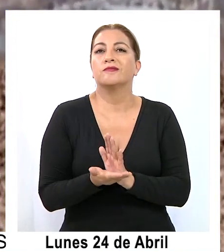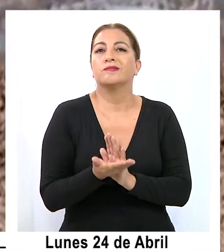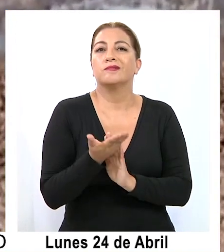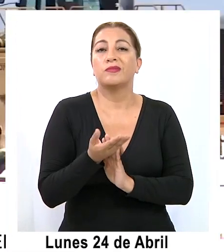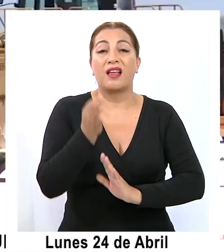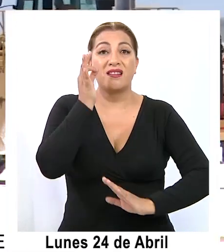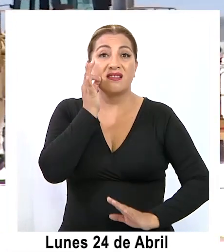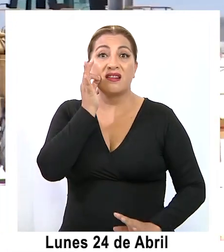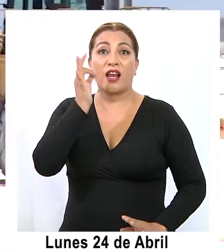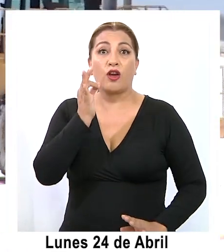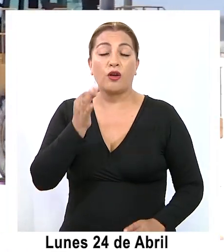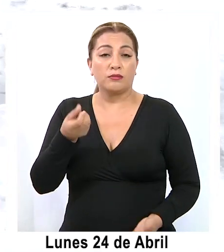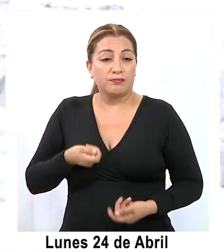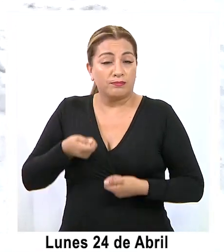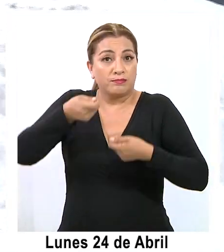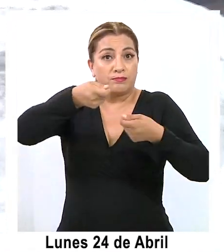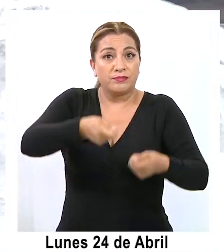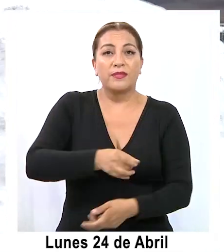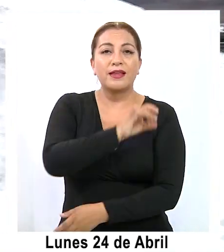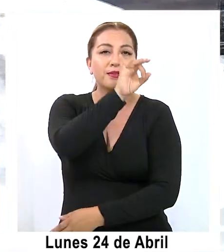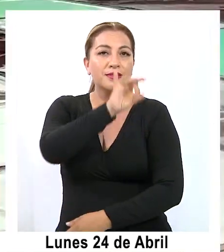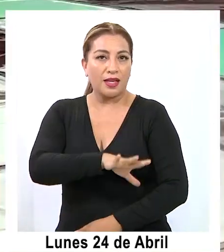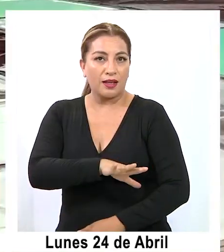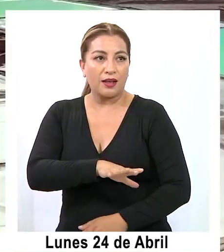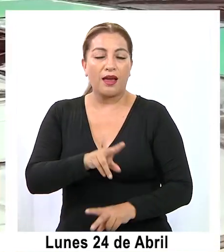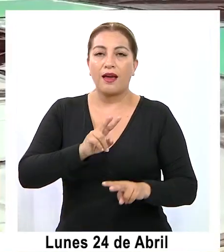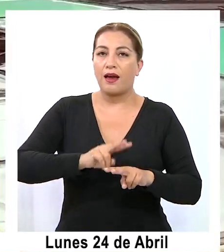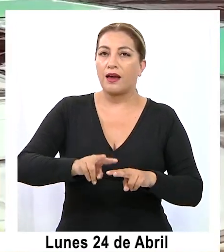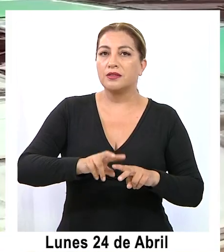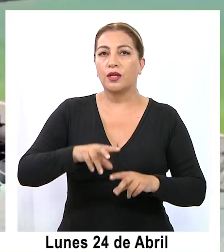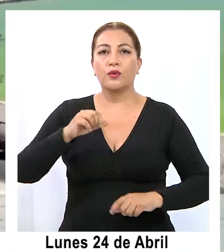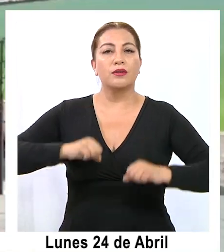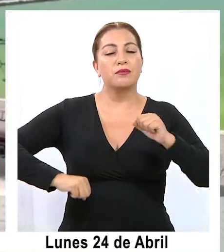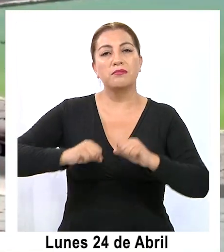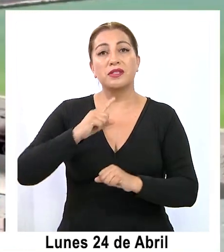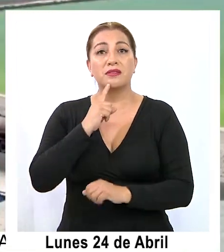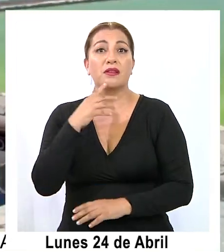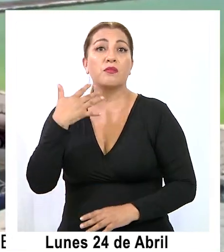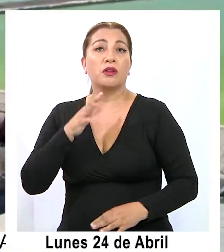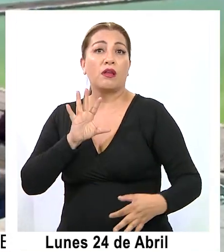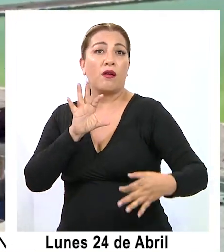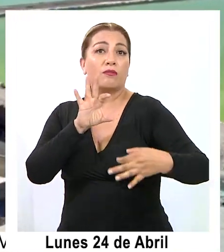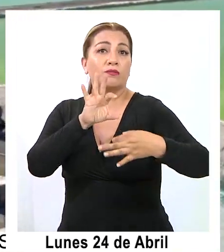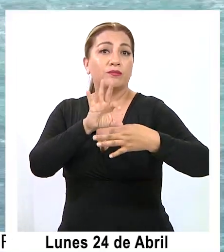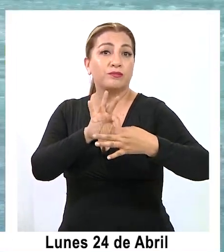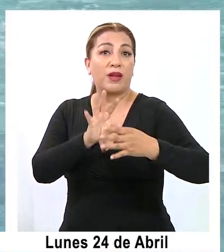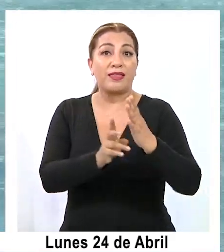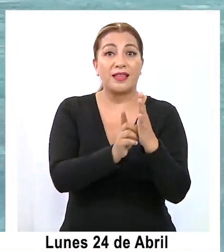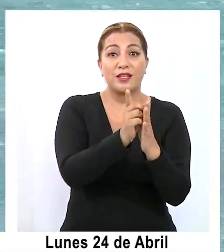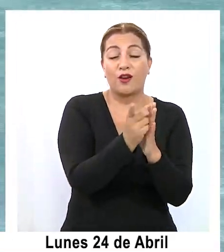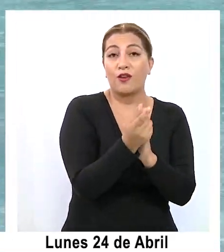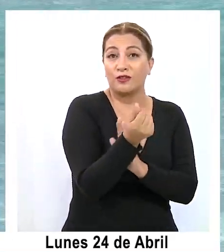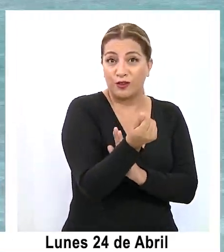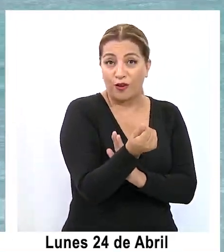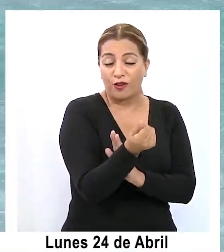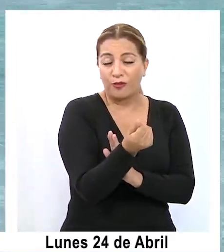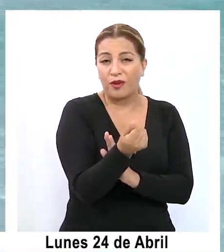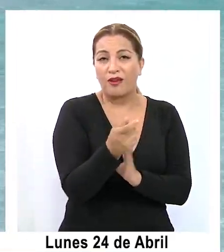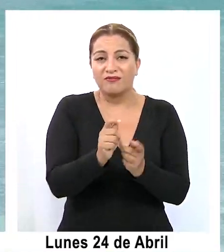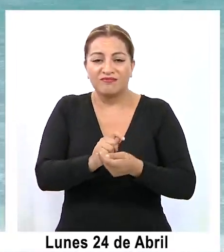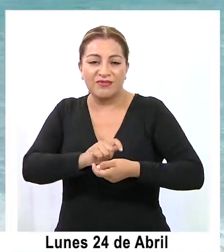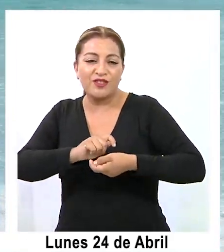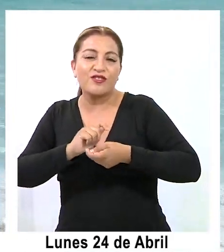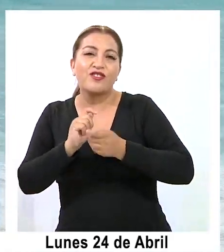riquezas para el país, desarrollando una industria clave para vincular el desarrollo económico con el